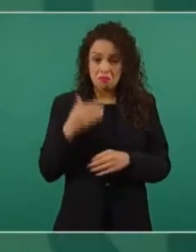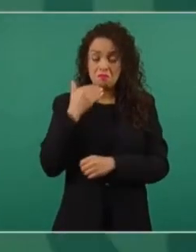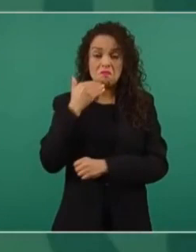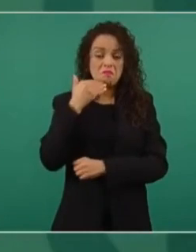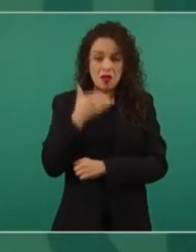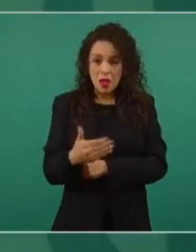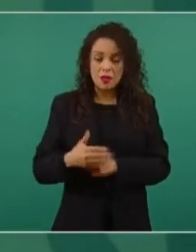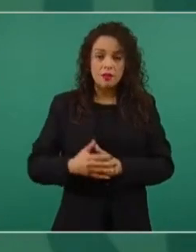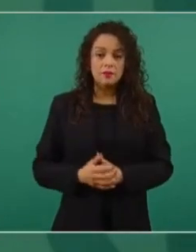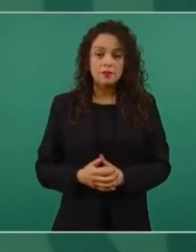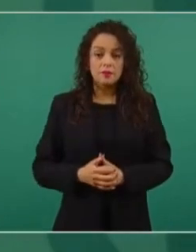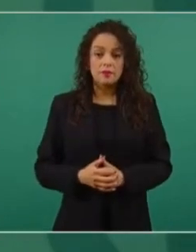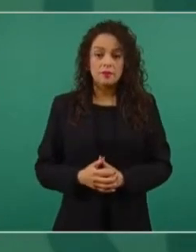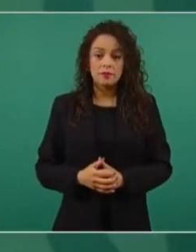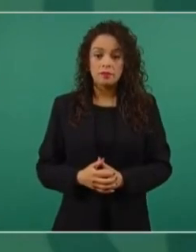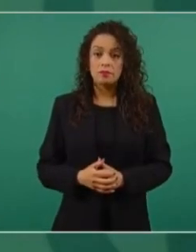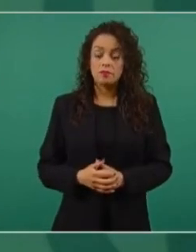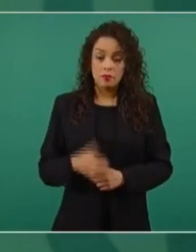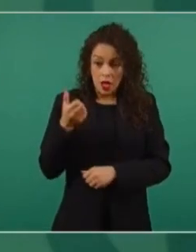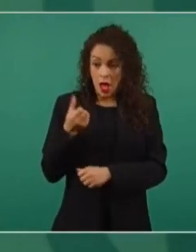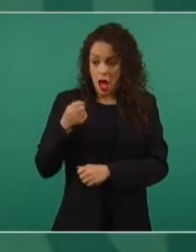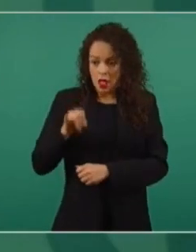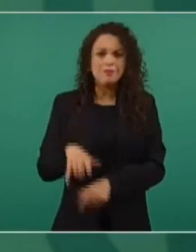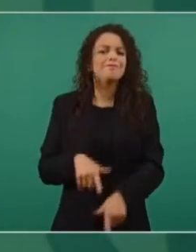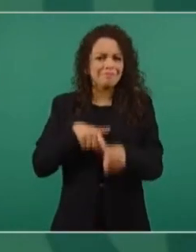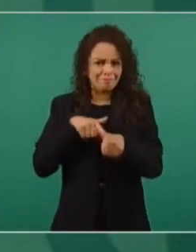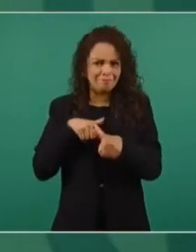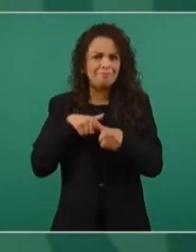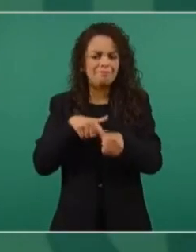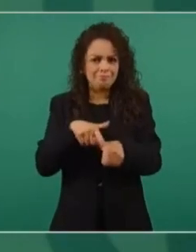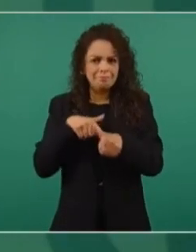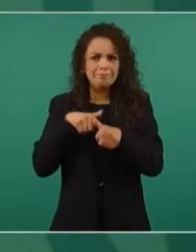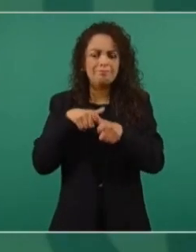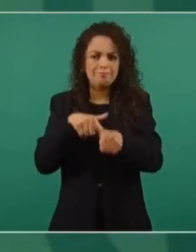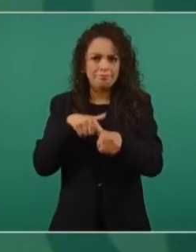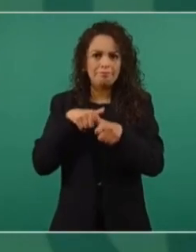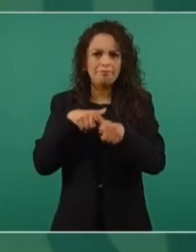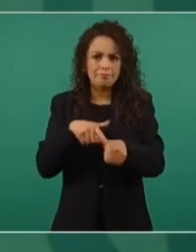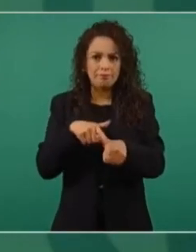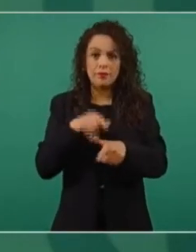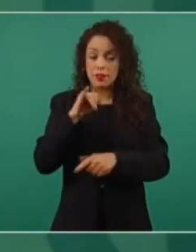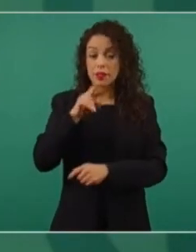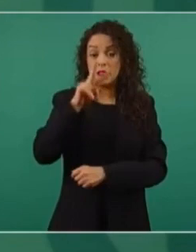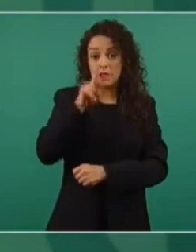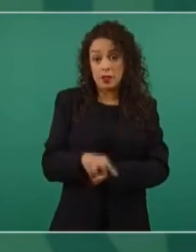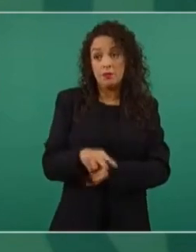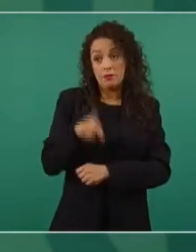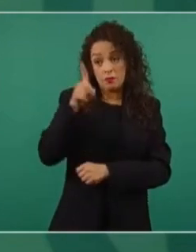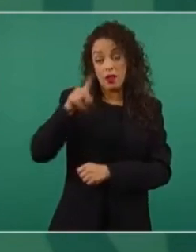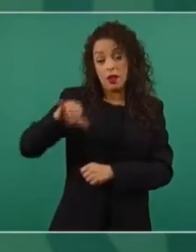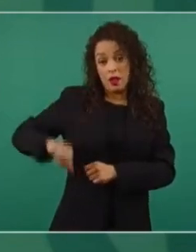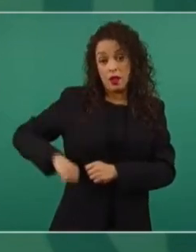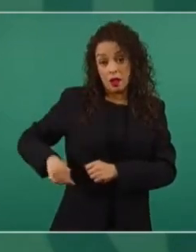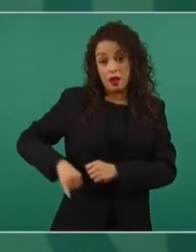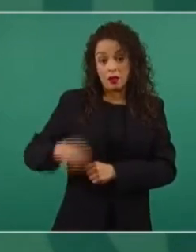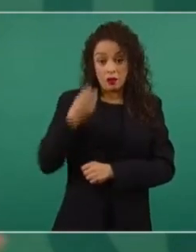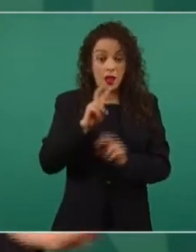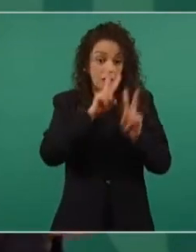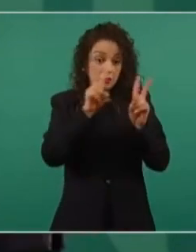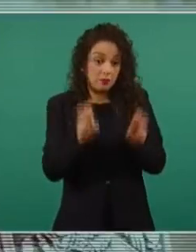Y vamos a continuar así. Y, en efecto, es un tema que a ellos les importa mucho y también a nosotros.